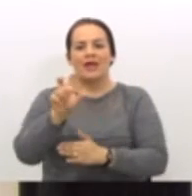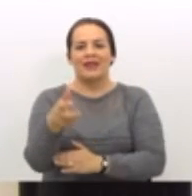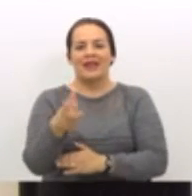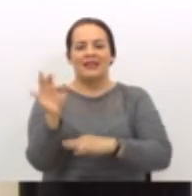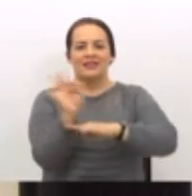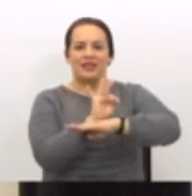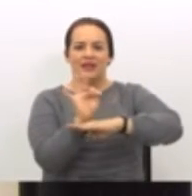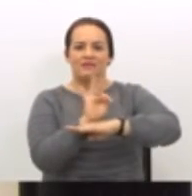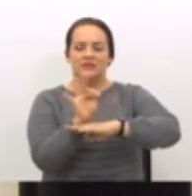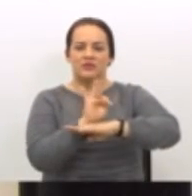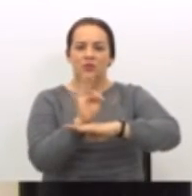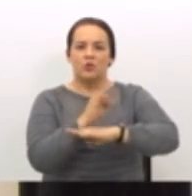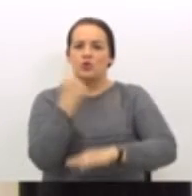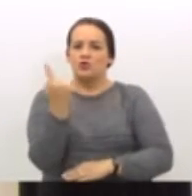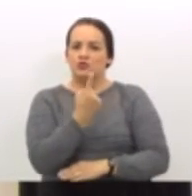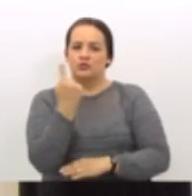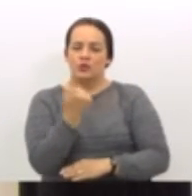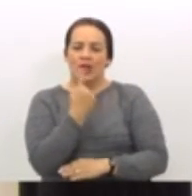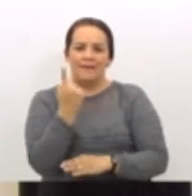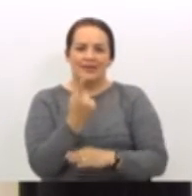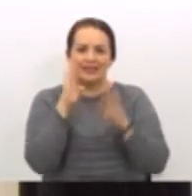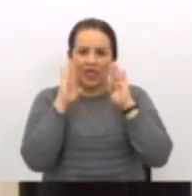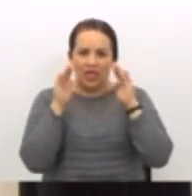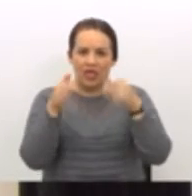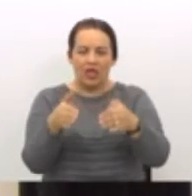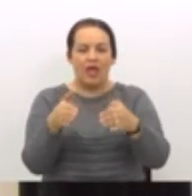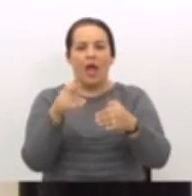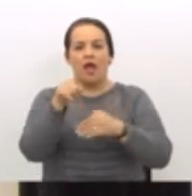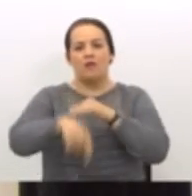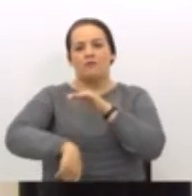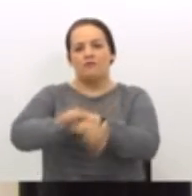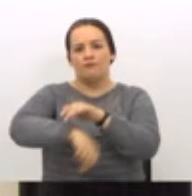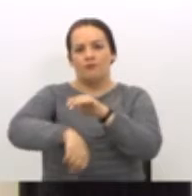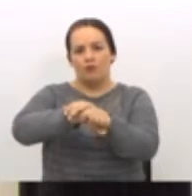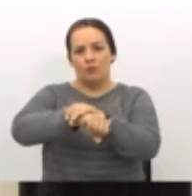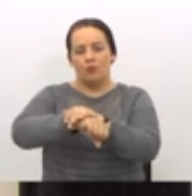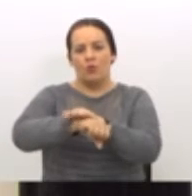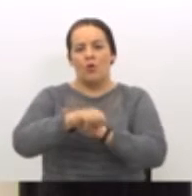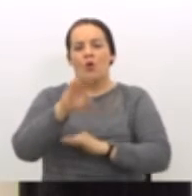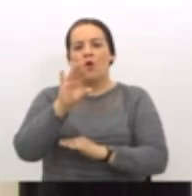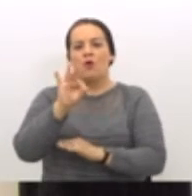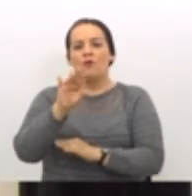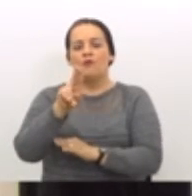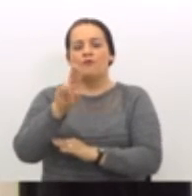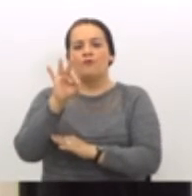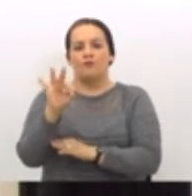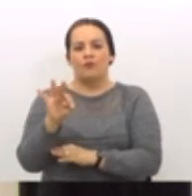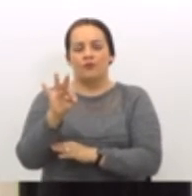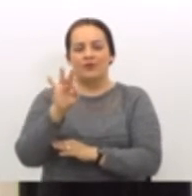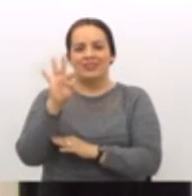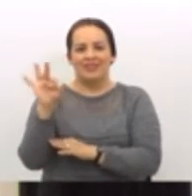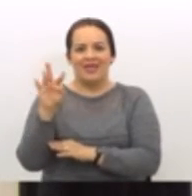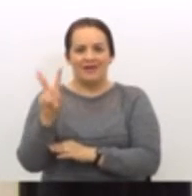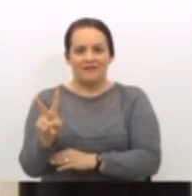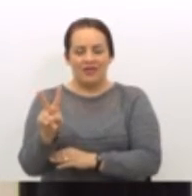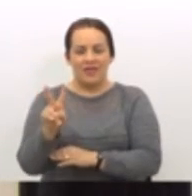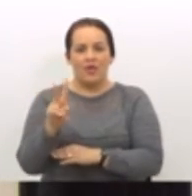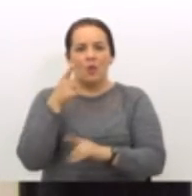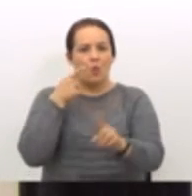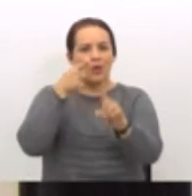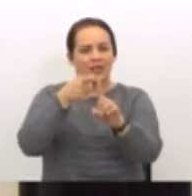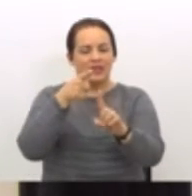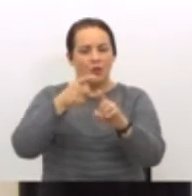televisión dedicado completamente al fútbol, FUTV, cuyo objetivo es fortalecer el fútbol